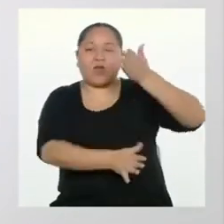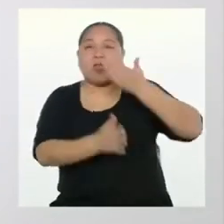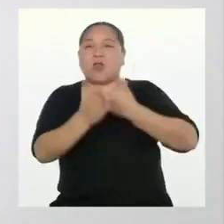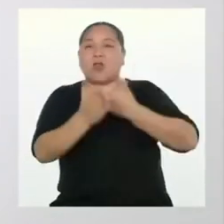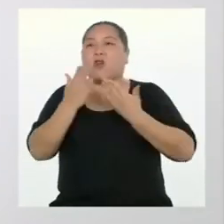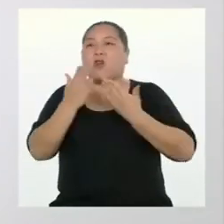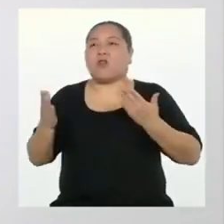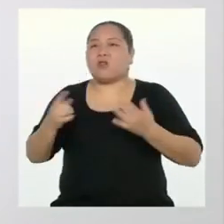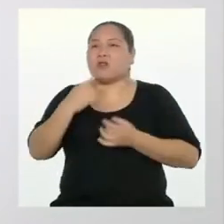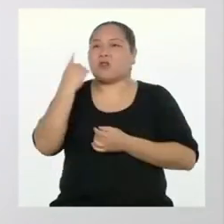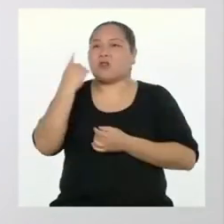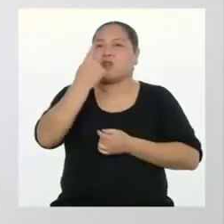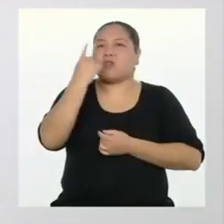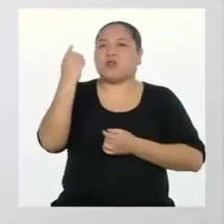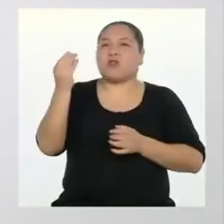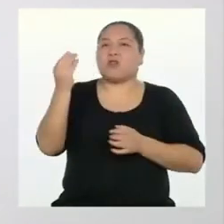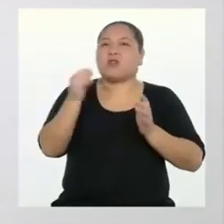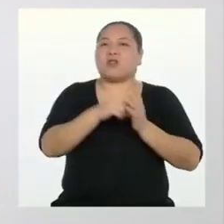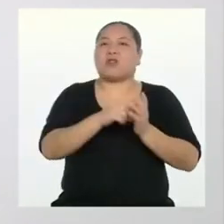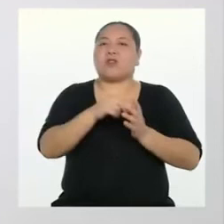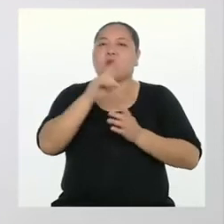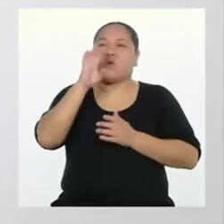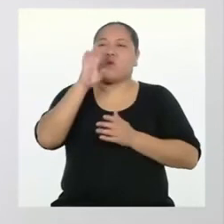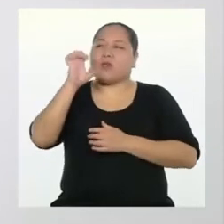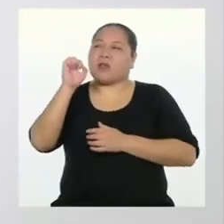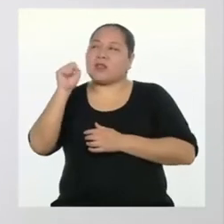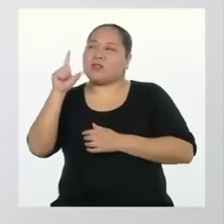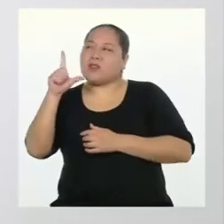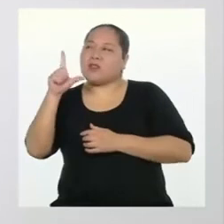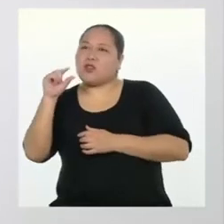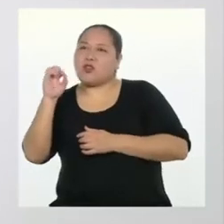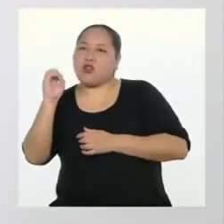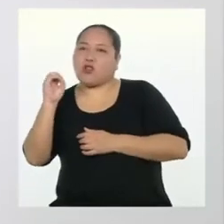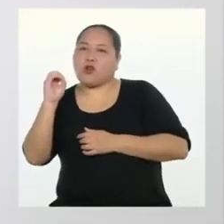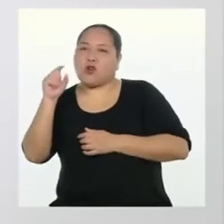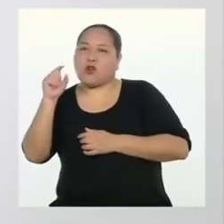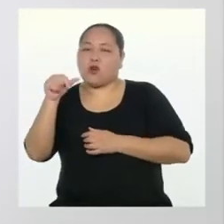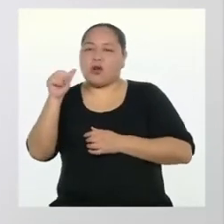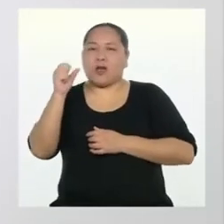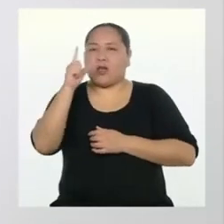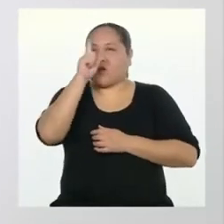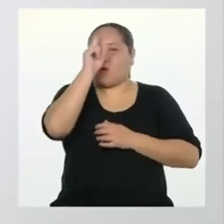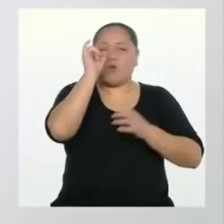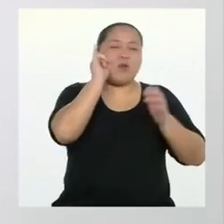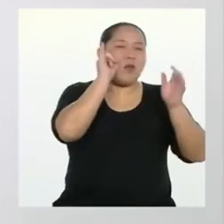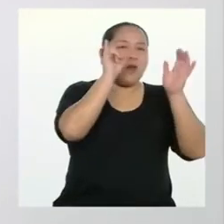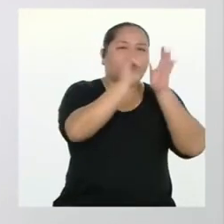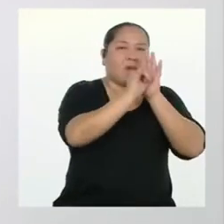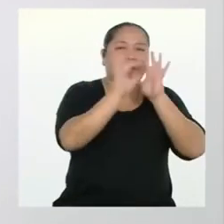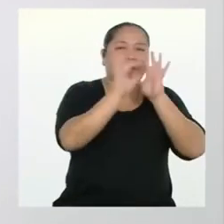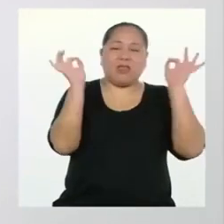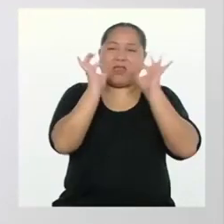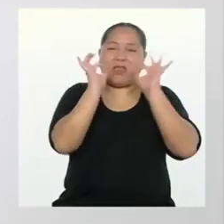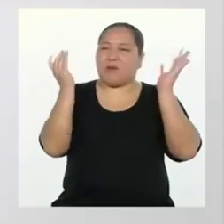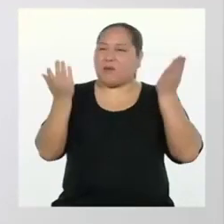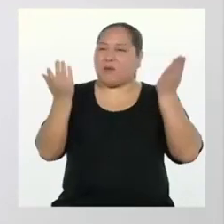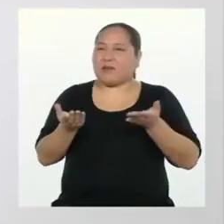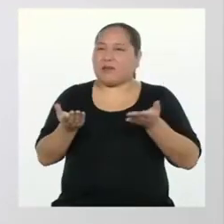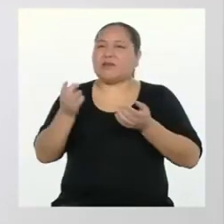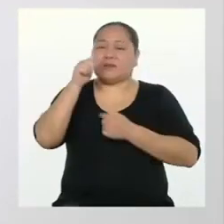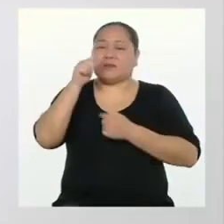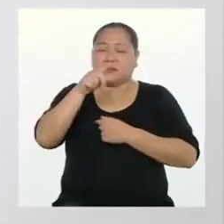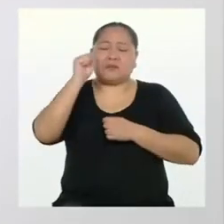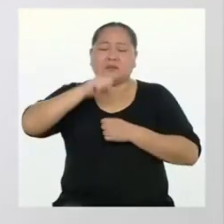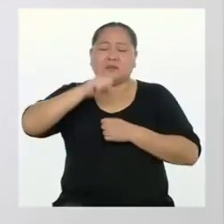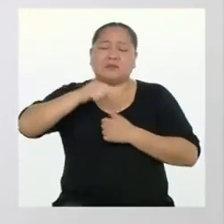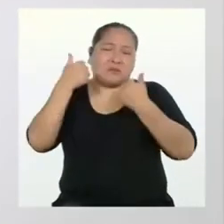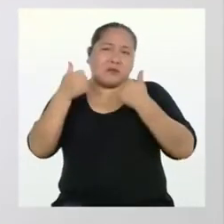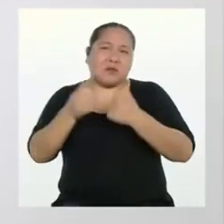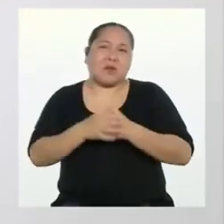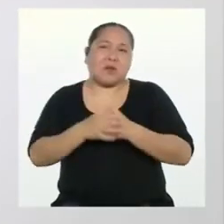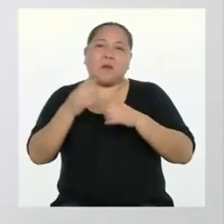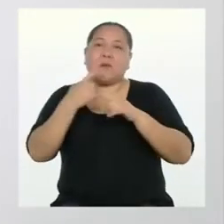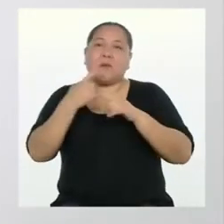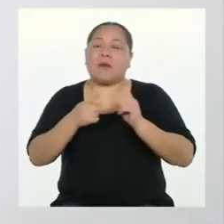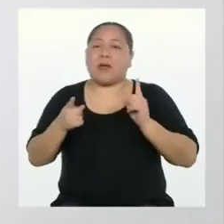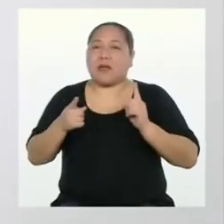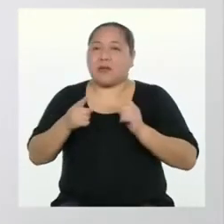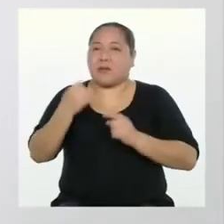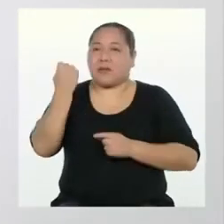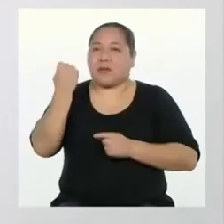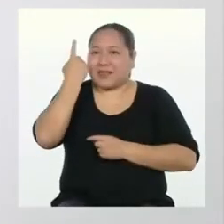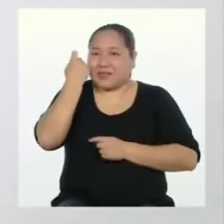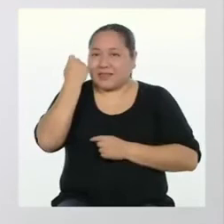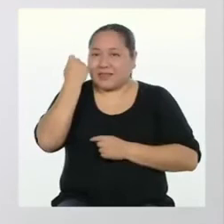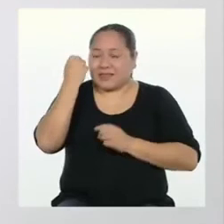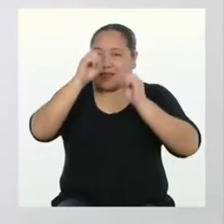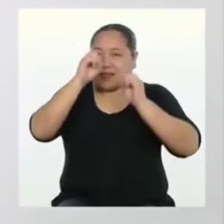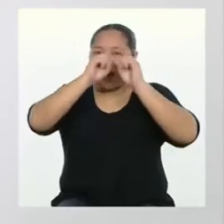productos que solo tienen un eslogan y una imagen. Nada más. Esto es válido, pero para que